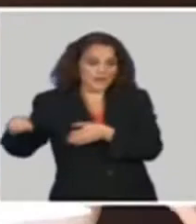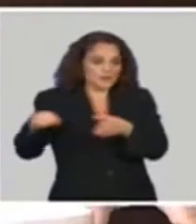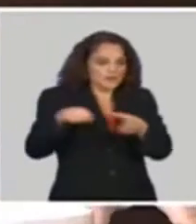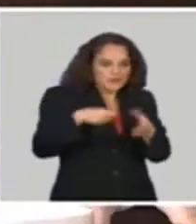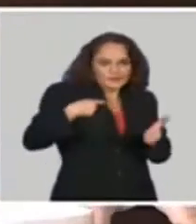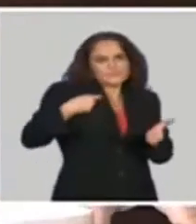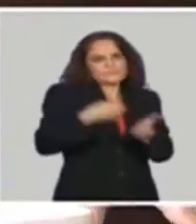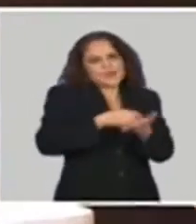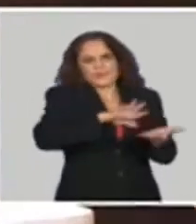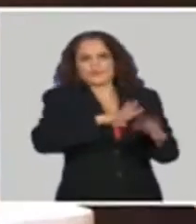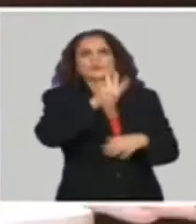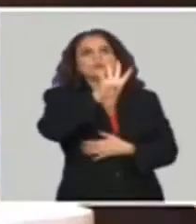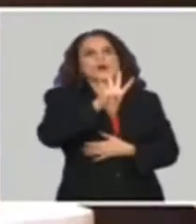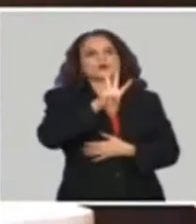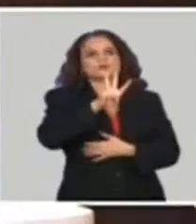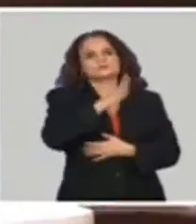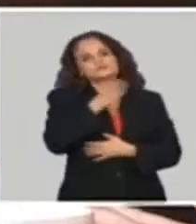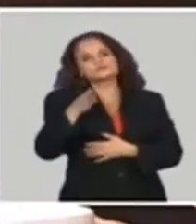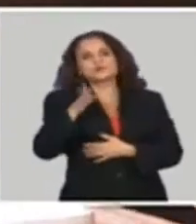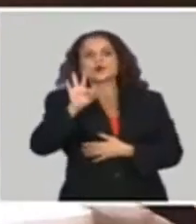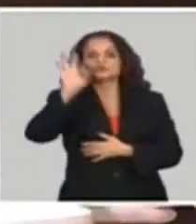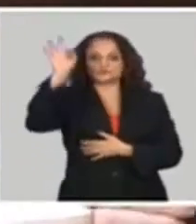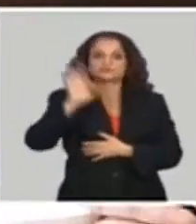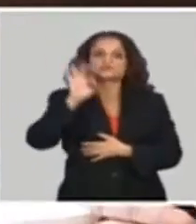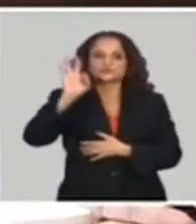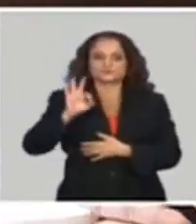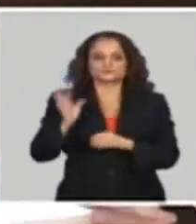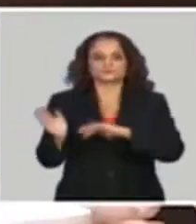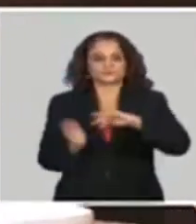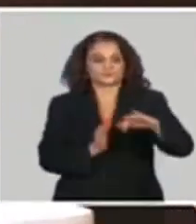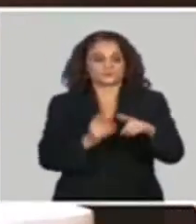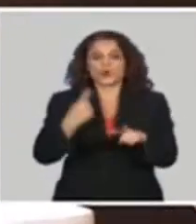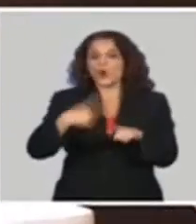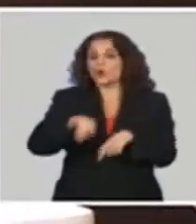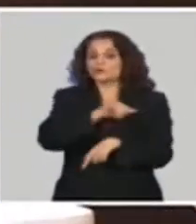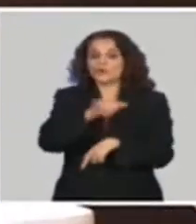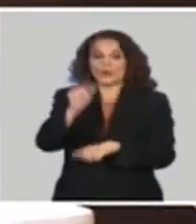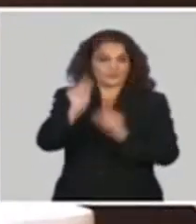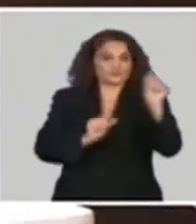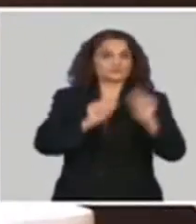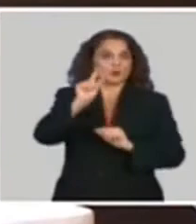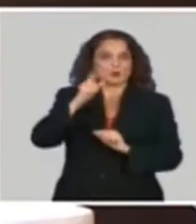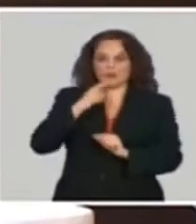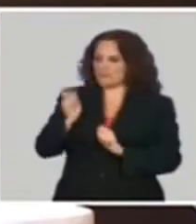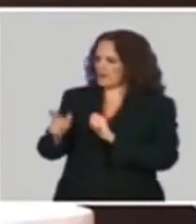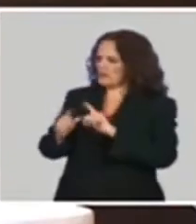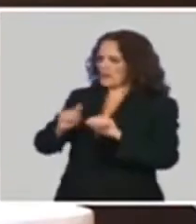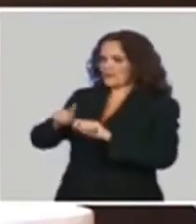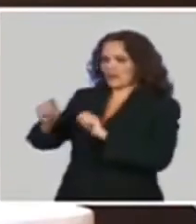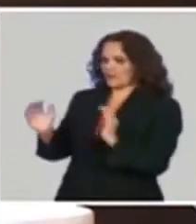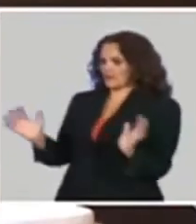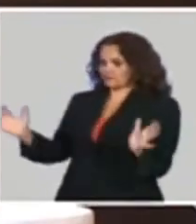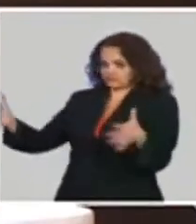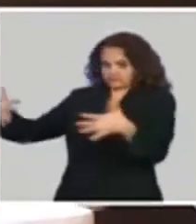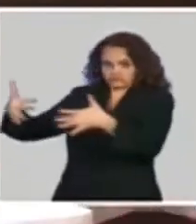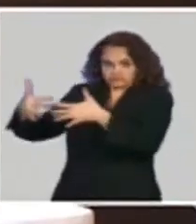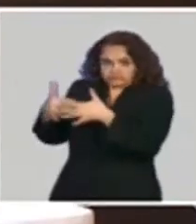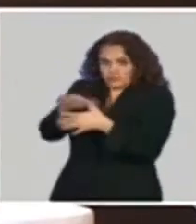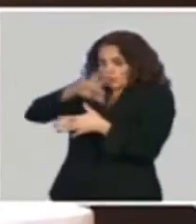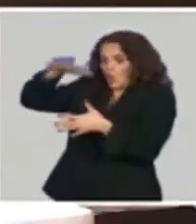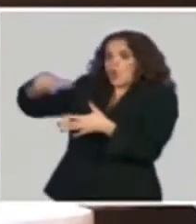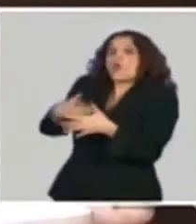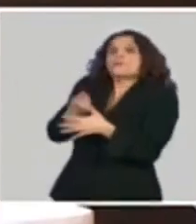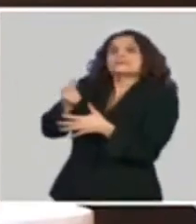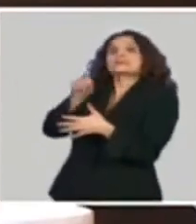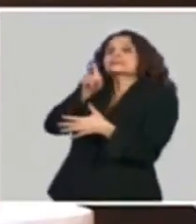por ejemplo, hoy una persona que agota su valor de importación que es de mil pesos, que es lo que se tiene autorizado y se mantiene, esa persona paga